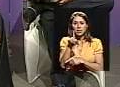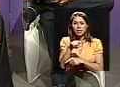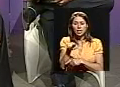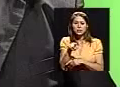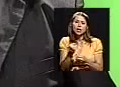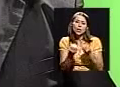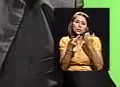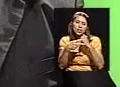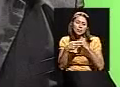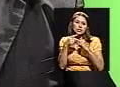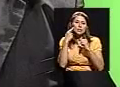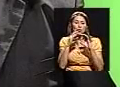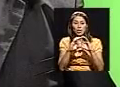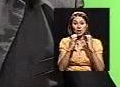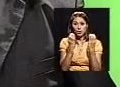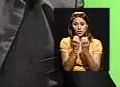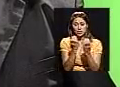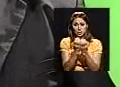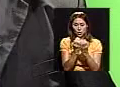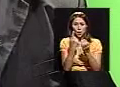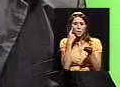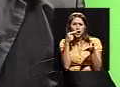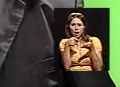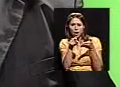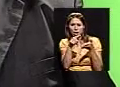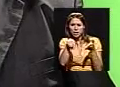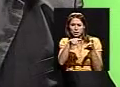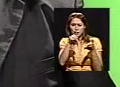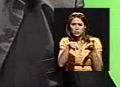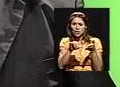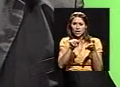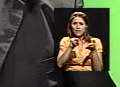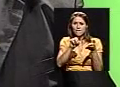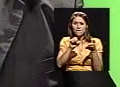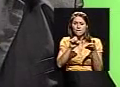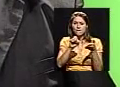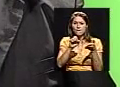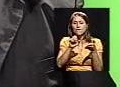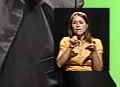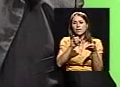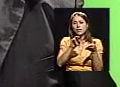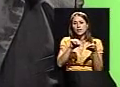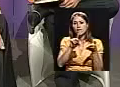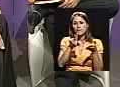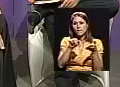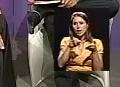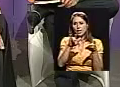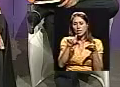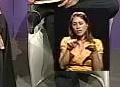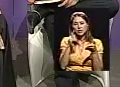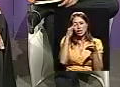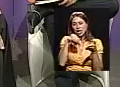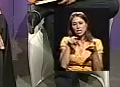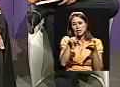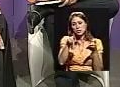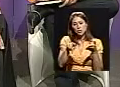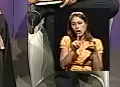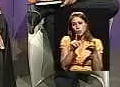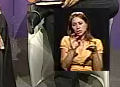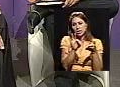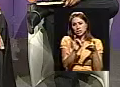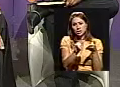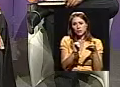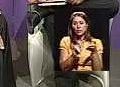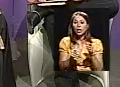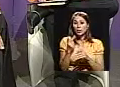a que la Comisión Calificadora del Estado de Invalidez no considera que la persona se encuentre inválida. Ahora, según el caso que vimos de doña María Luz, que